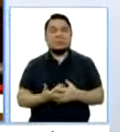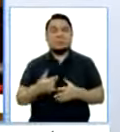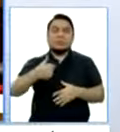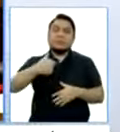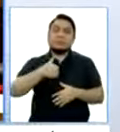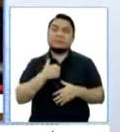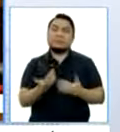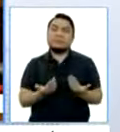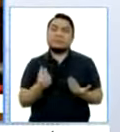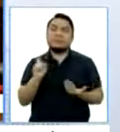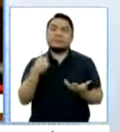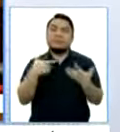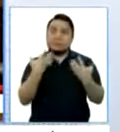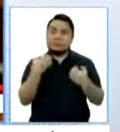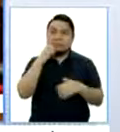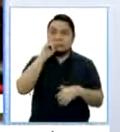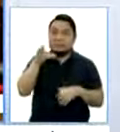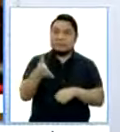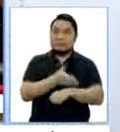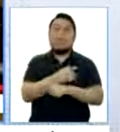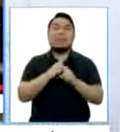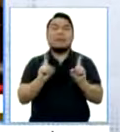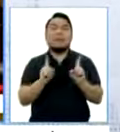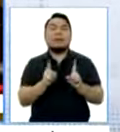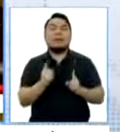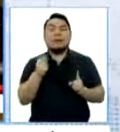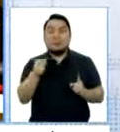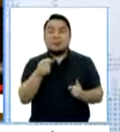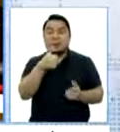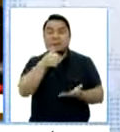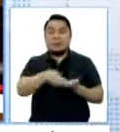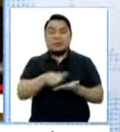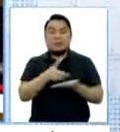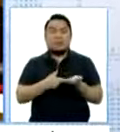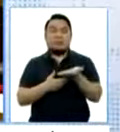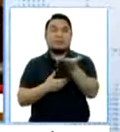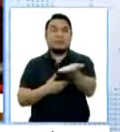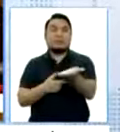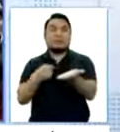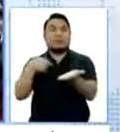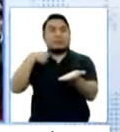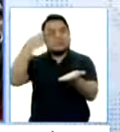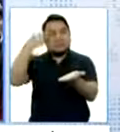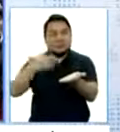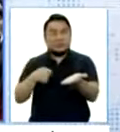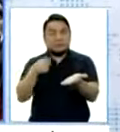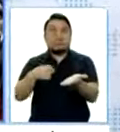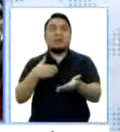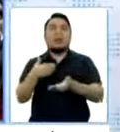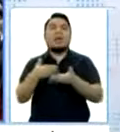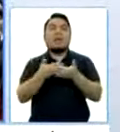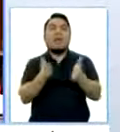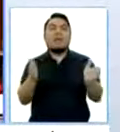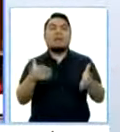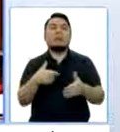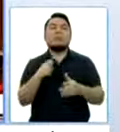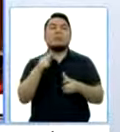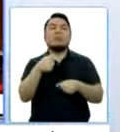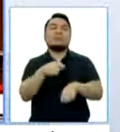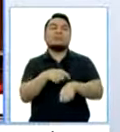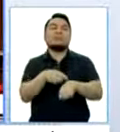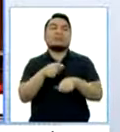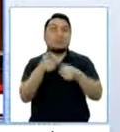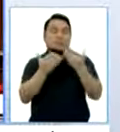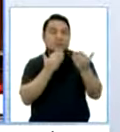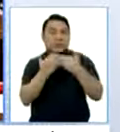Yo no le quiero adelantar, pero a raíz de esta carta, es probable que se abra un espacio de diálogo entre todas